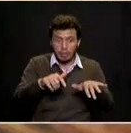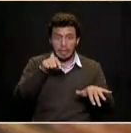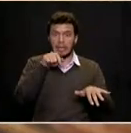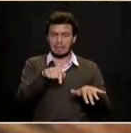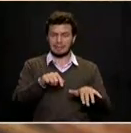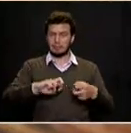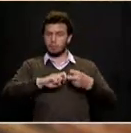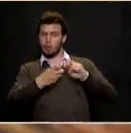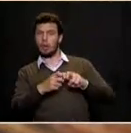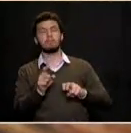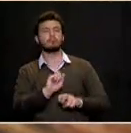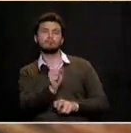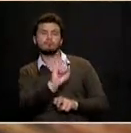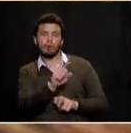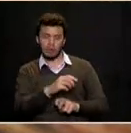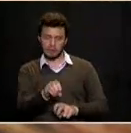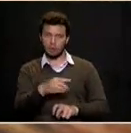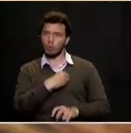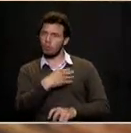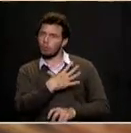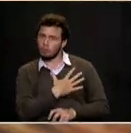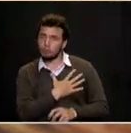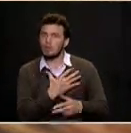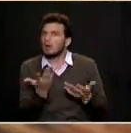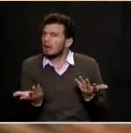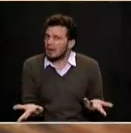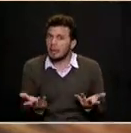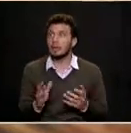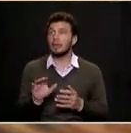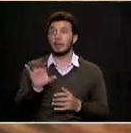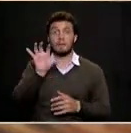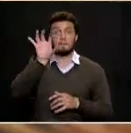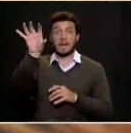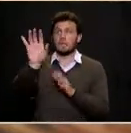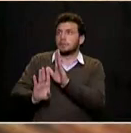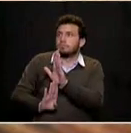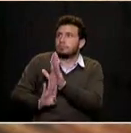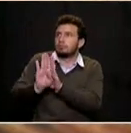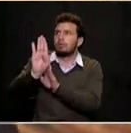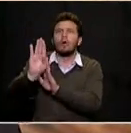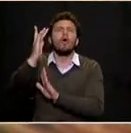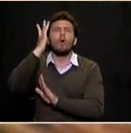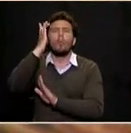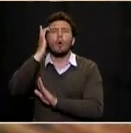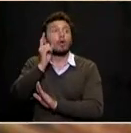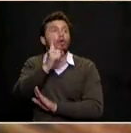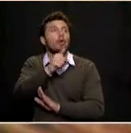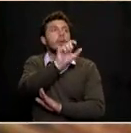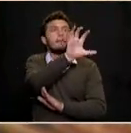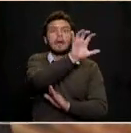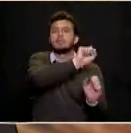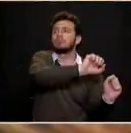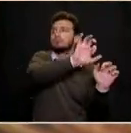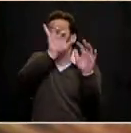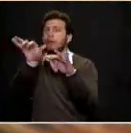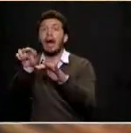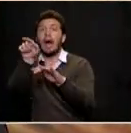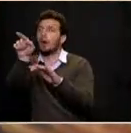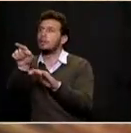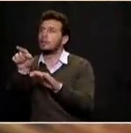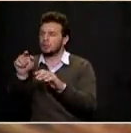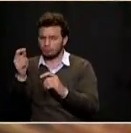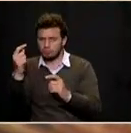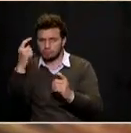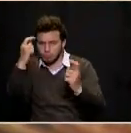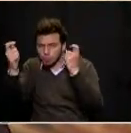sociedades en el mundo se han construido a partir de fenómenos migratorios. Y es por esto que buscaremos la manera de garantizar que